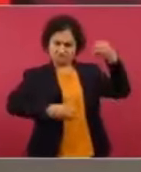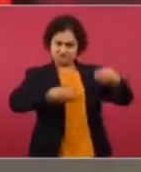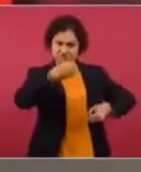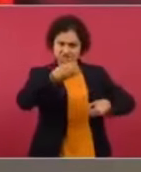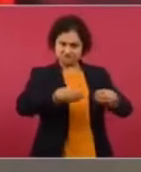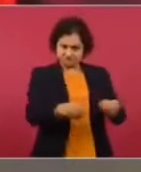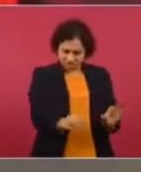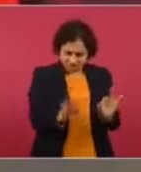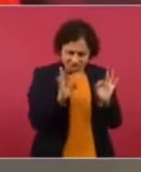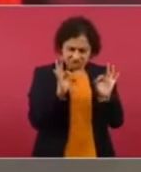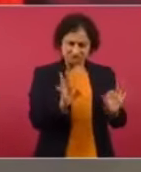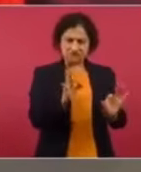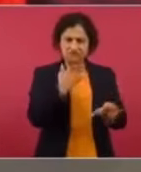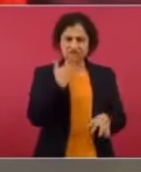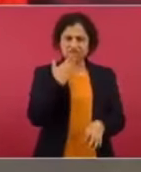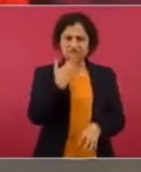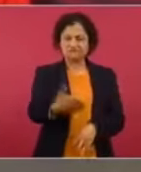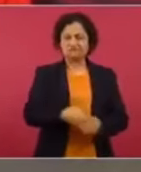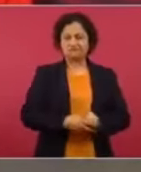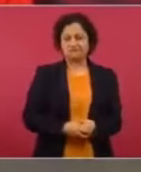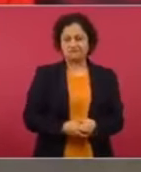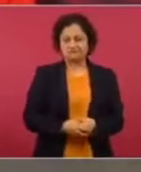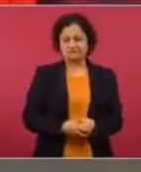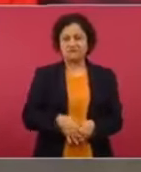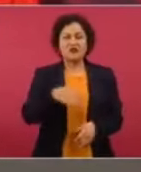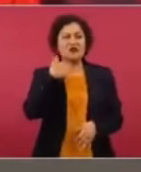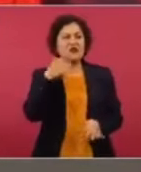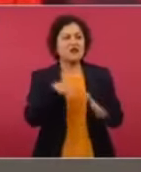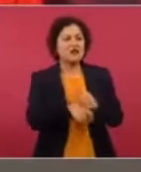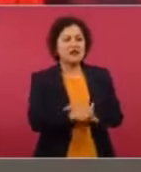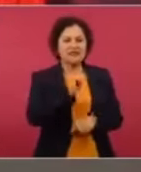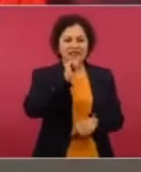incorruptibles.